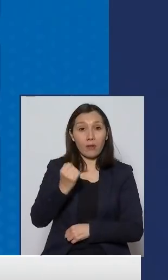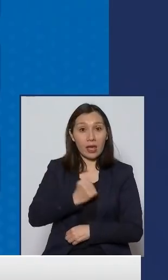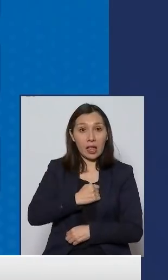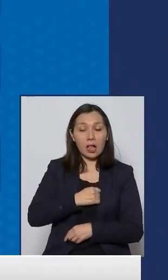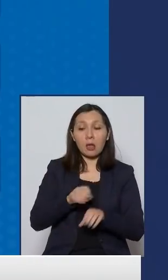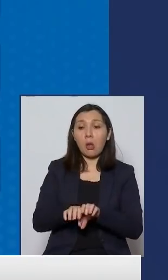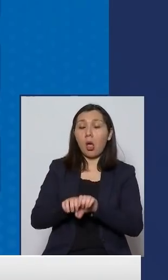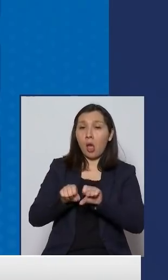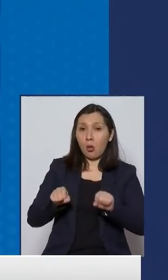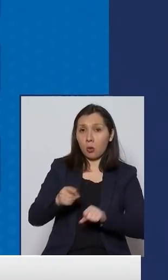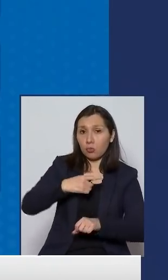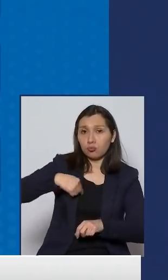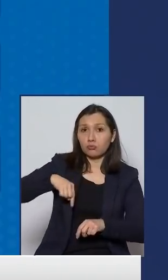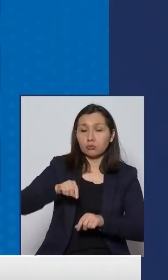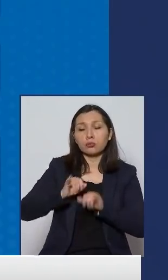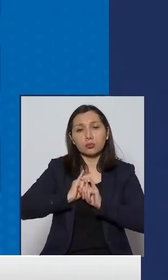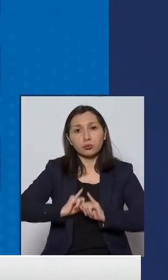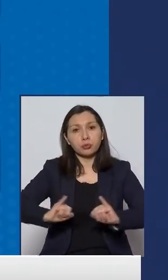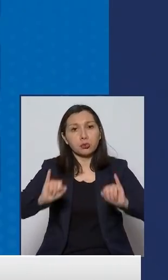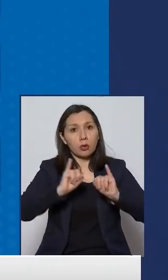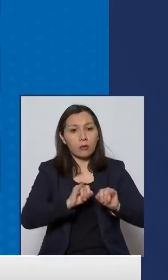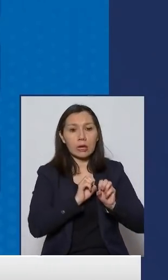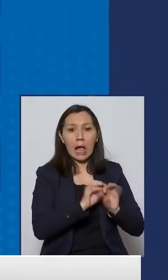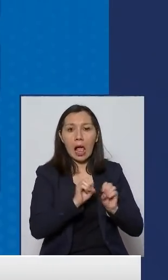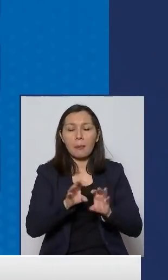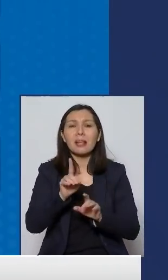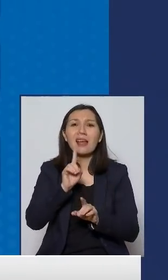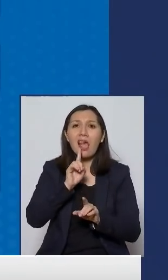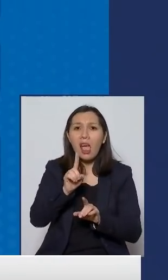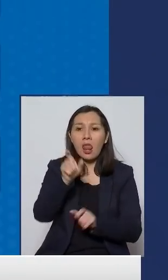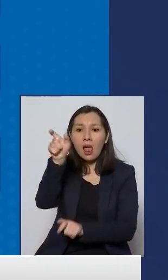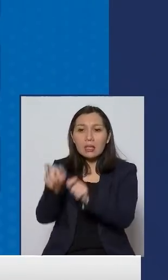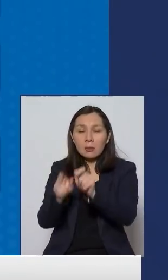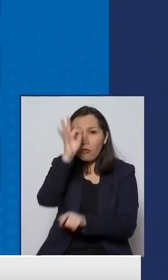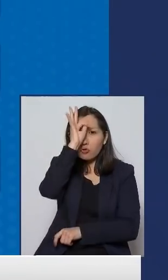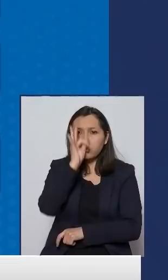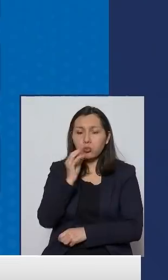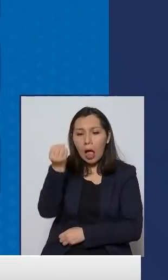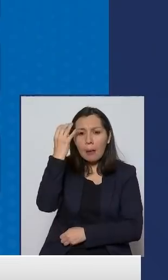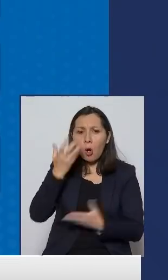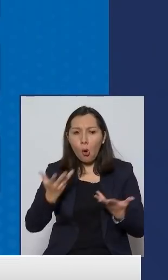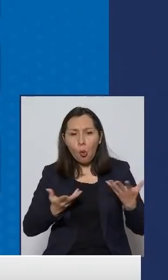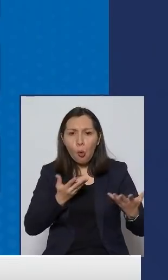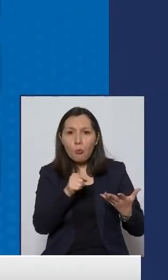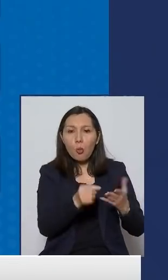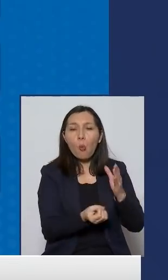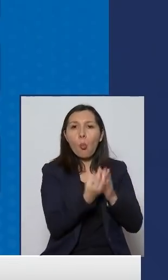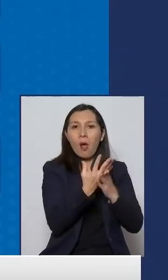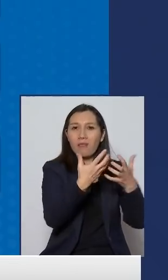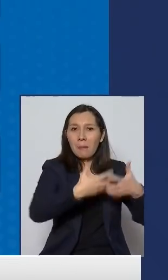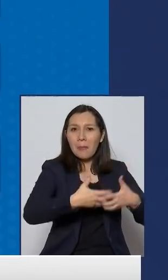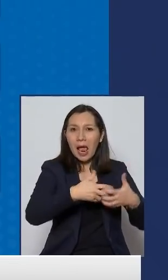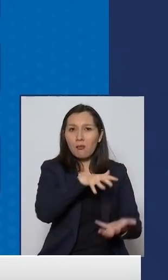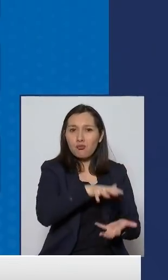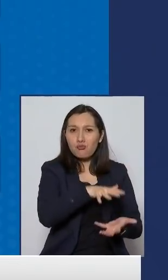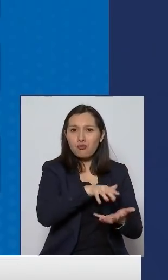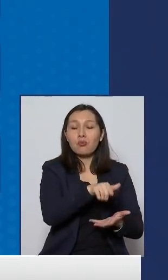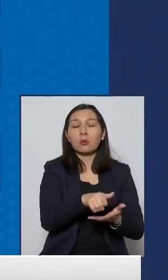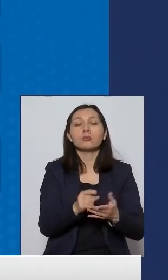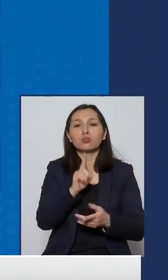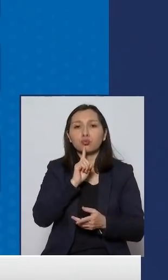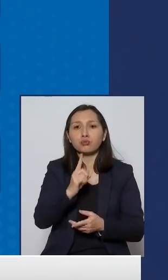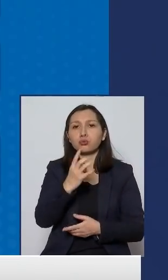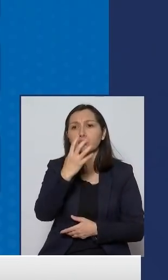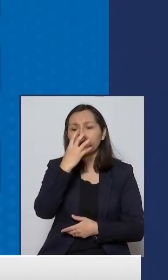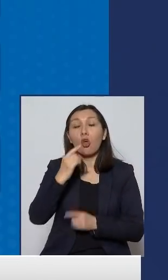ha llegado a un acuerdo con nosotros para difundirla y capacitar al personal de todo el país. La ocupación de ventiladores